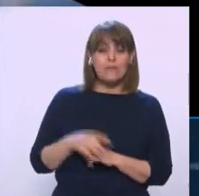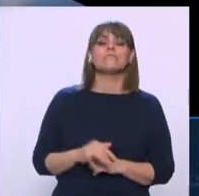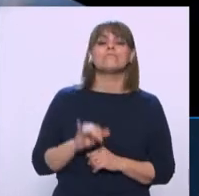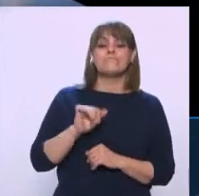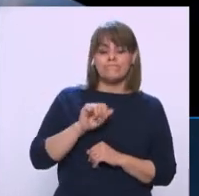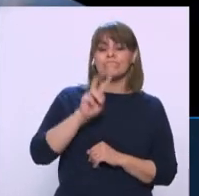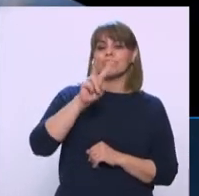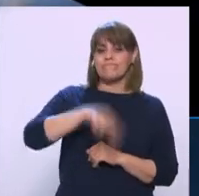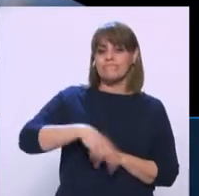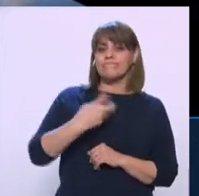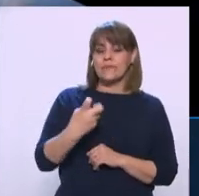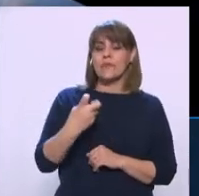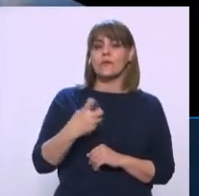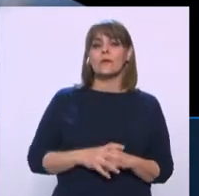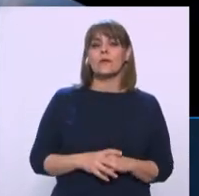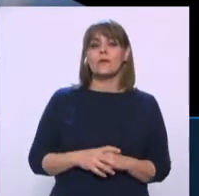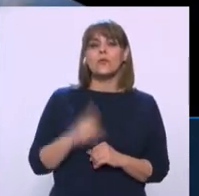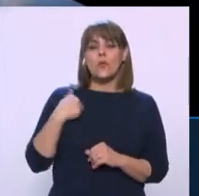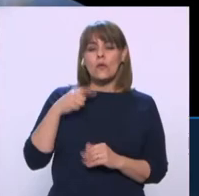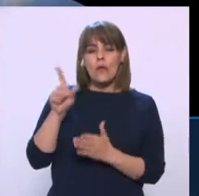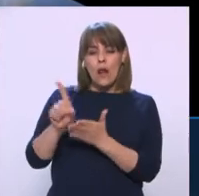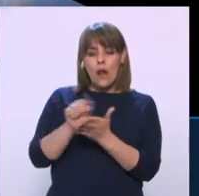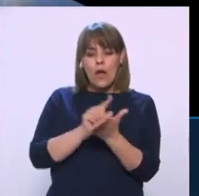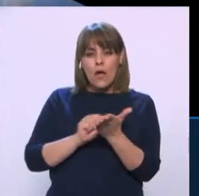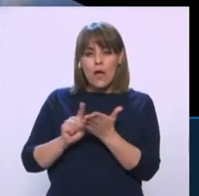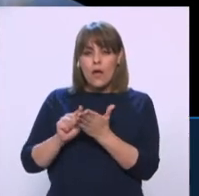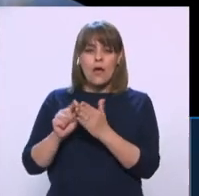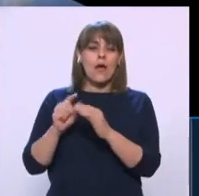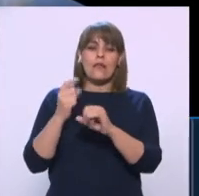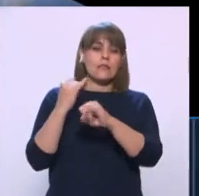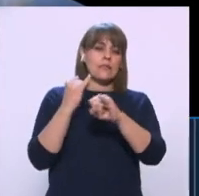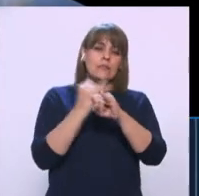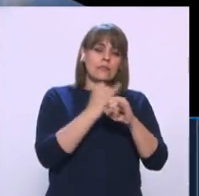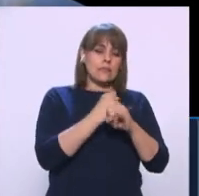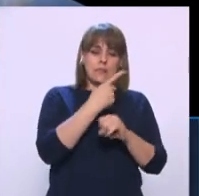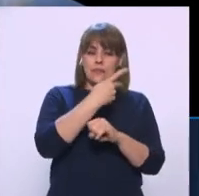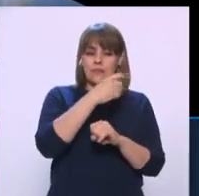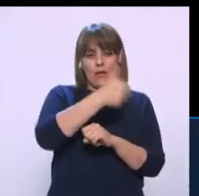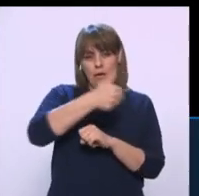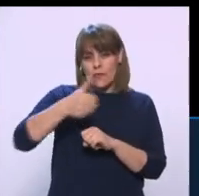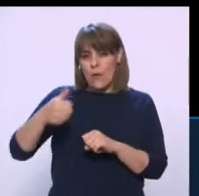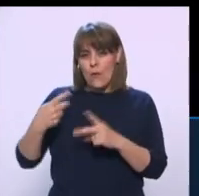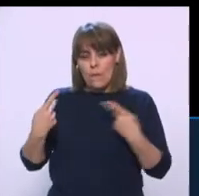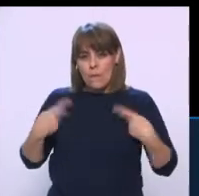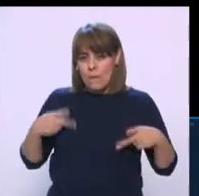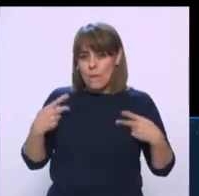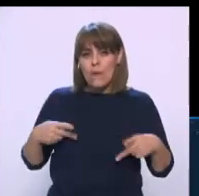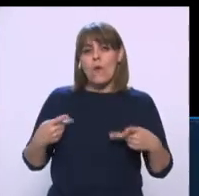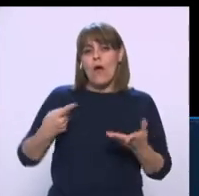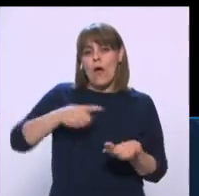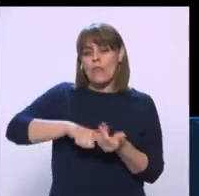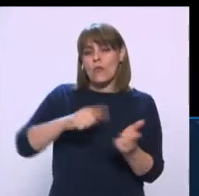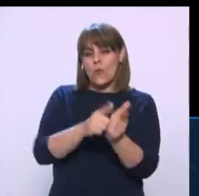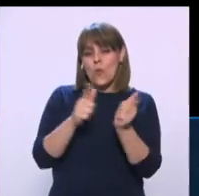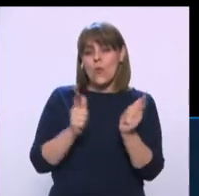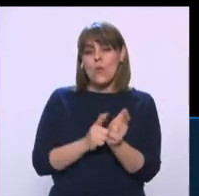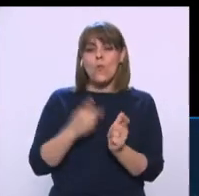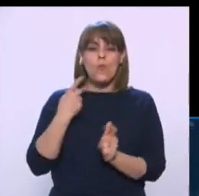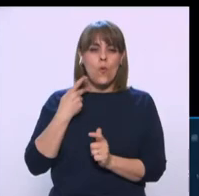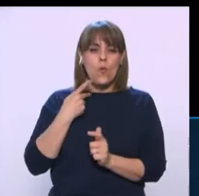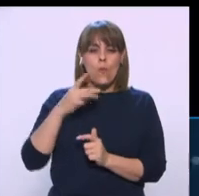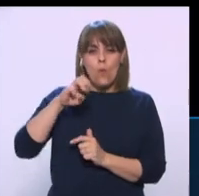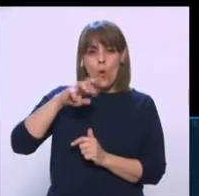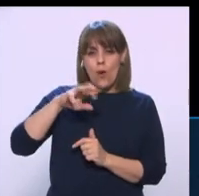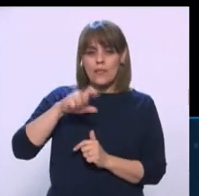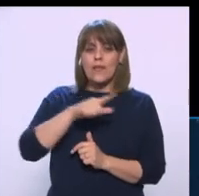En todas Las cuentas De redes sociales De los personajes Más destacados Digamos Dentro de La vida política De Morena Pues este Este